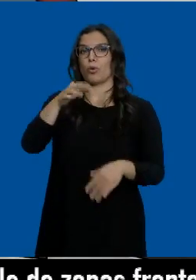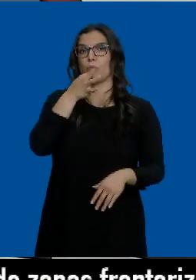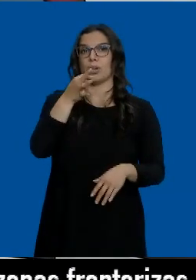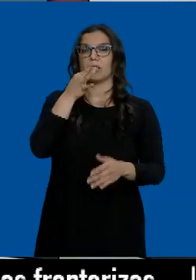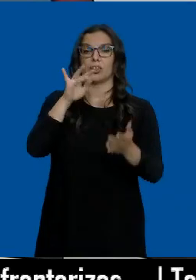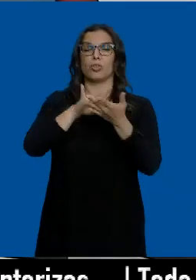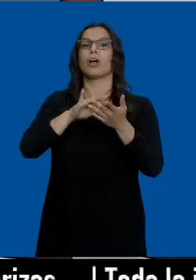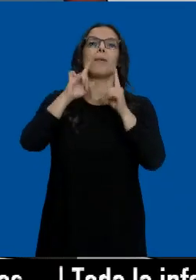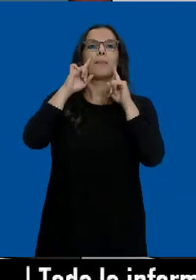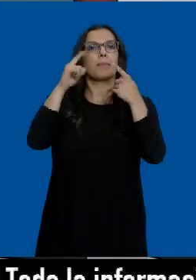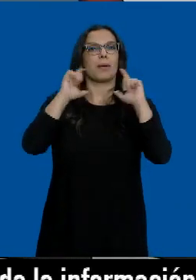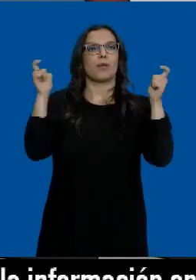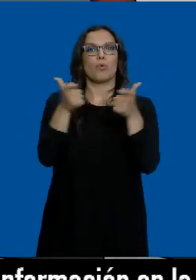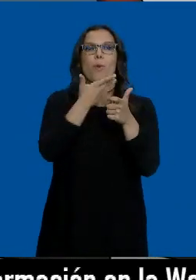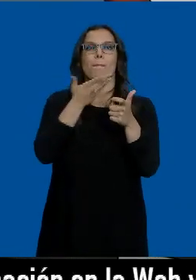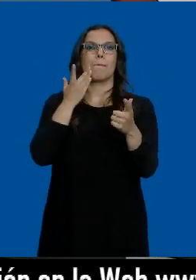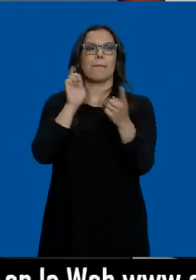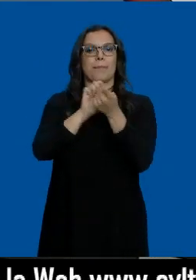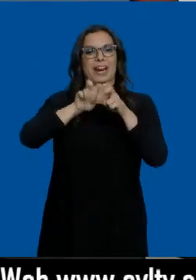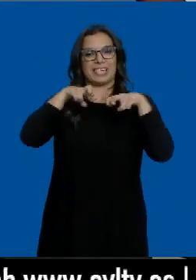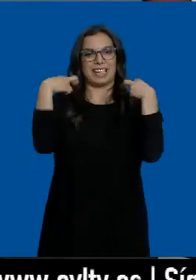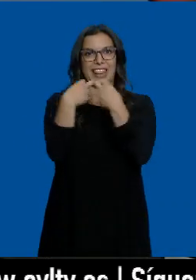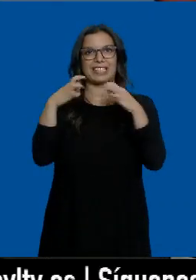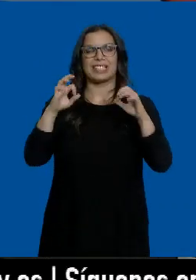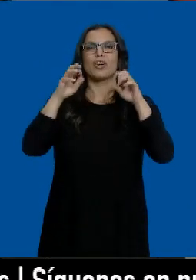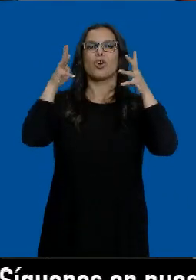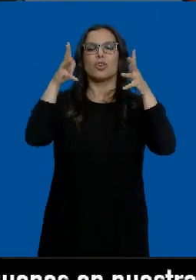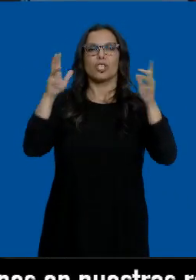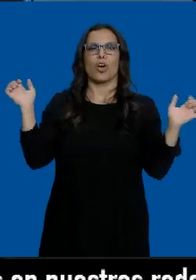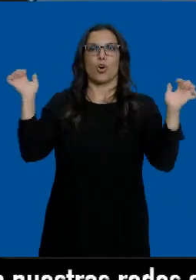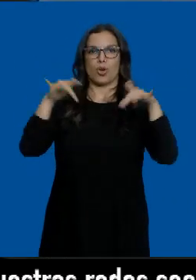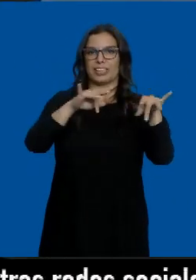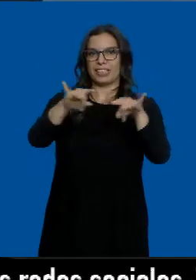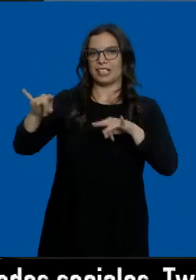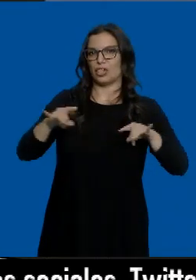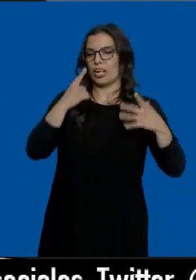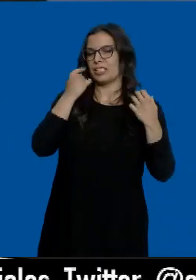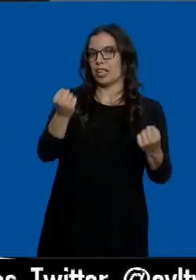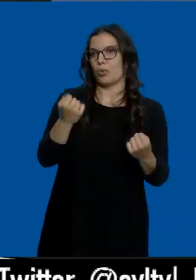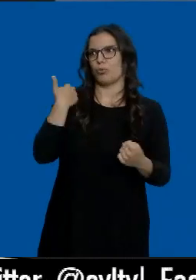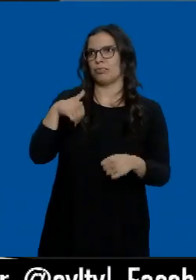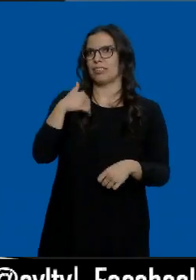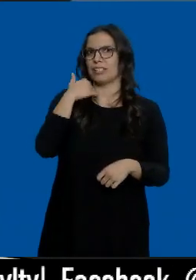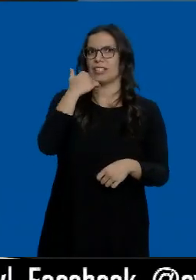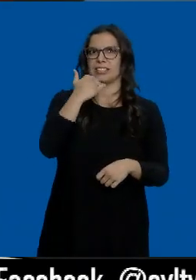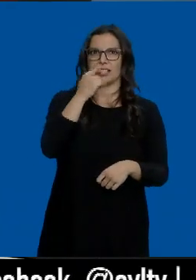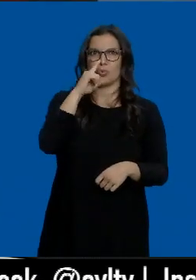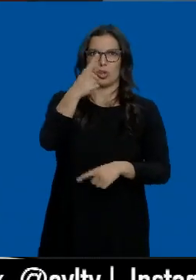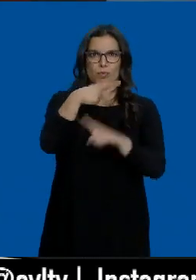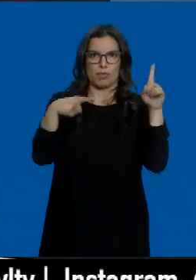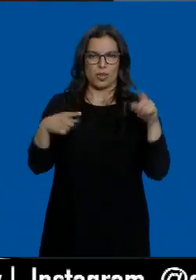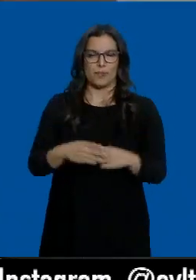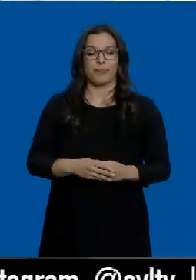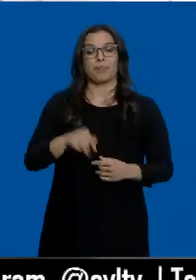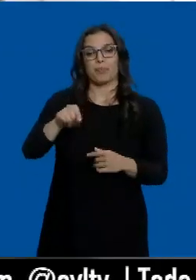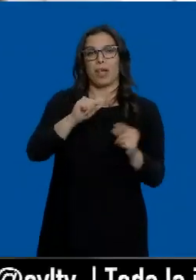celebran esta tarde la primera reunión presencial del Consejo Interterritorial de Salud en casi año y medio. En ella se